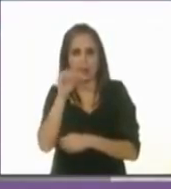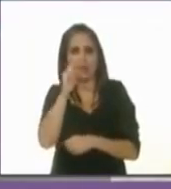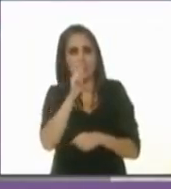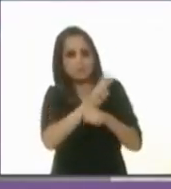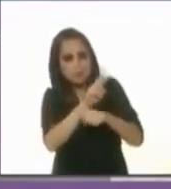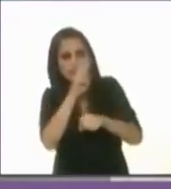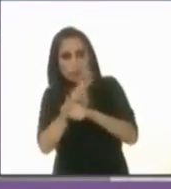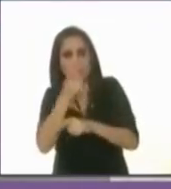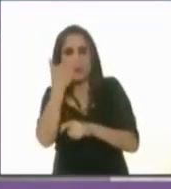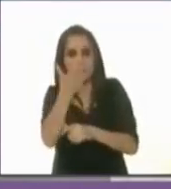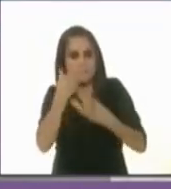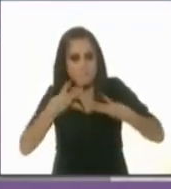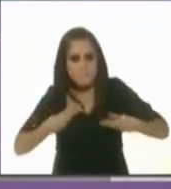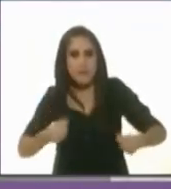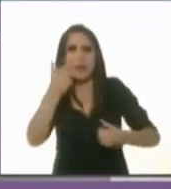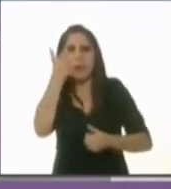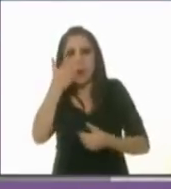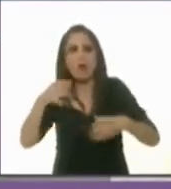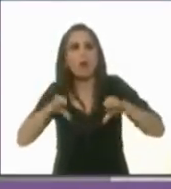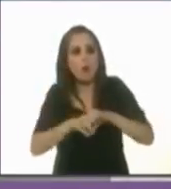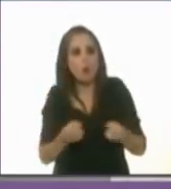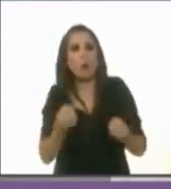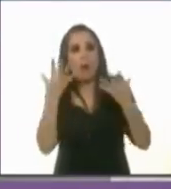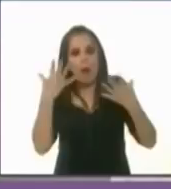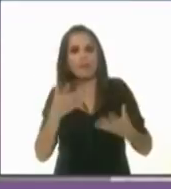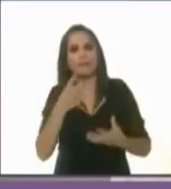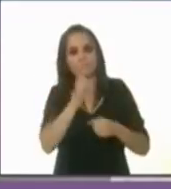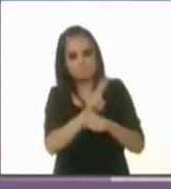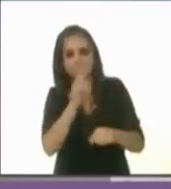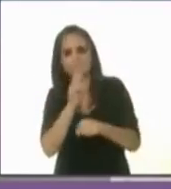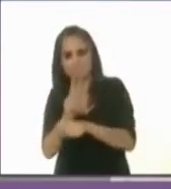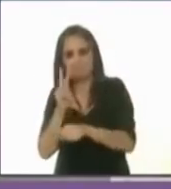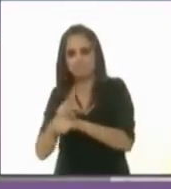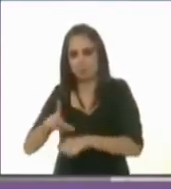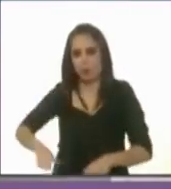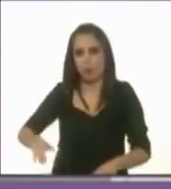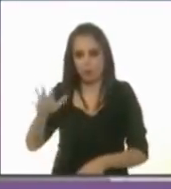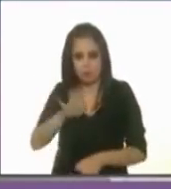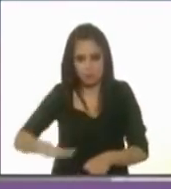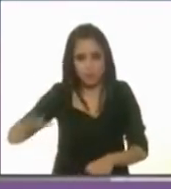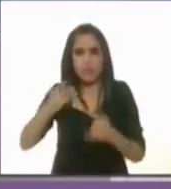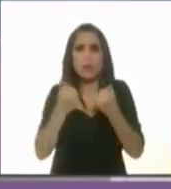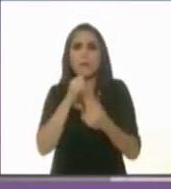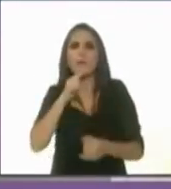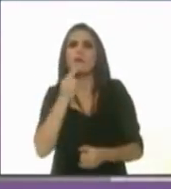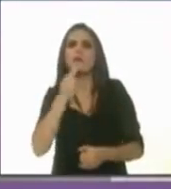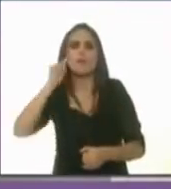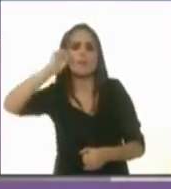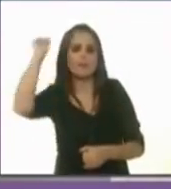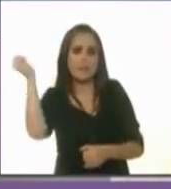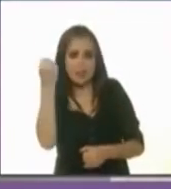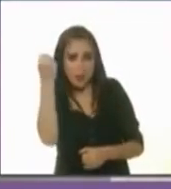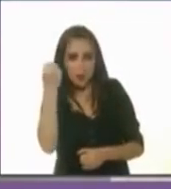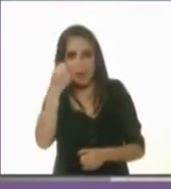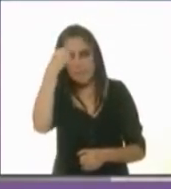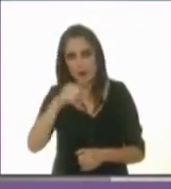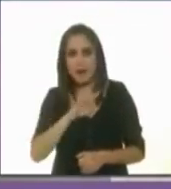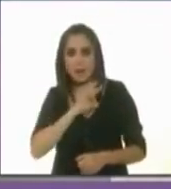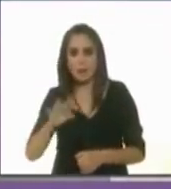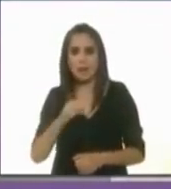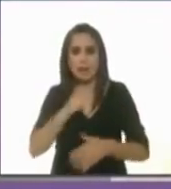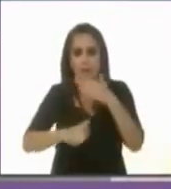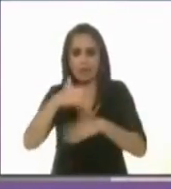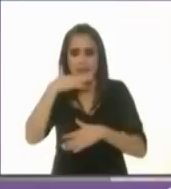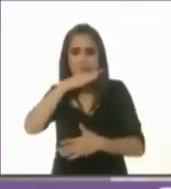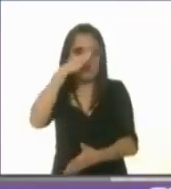cada peso que gaste nuestro gobierno. Y también el compromiso con la tecnología. Utilizar la tecnología para combatir la corrupción